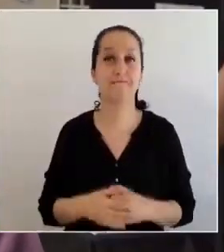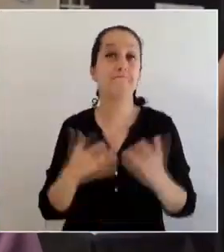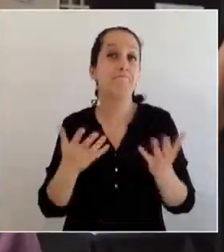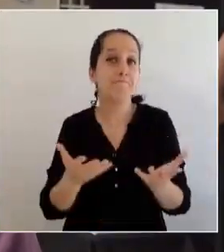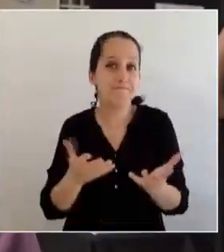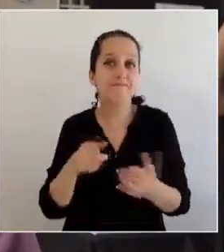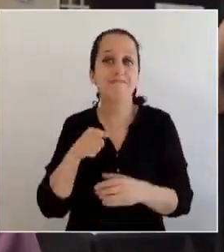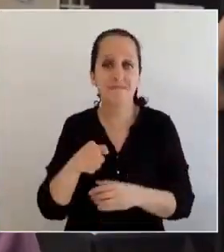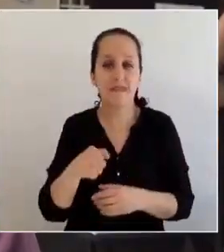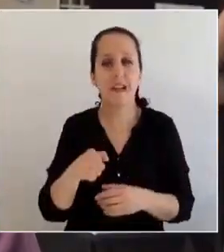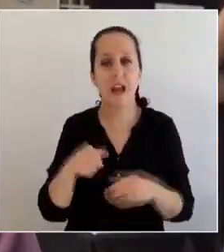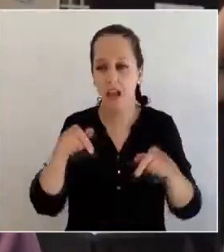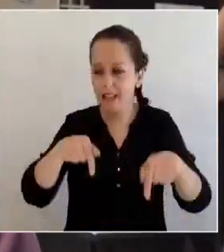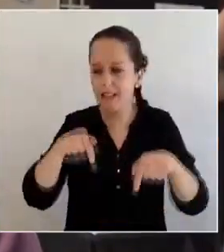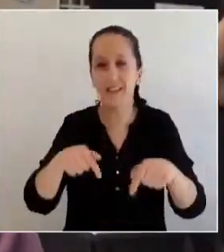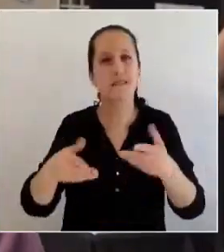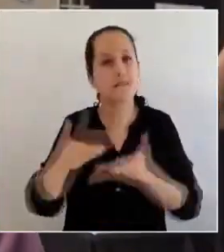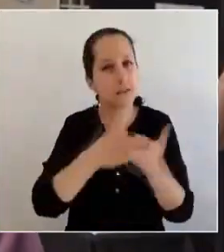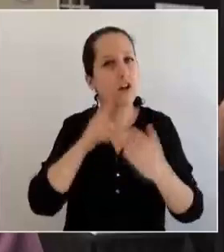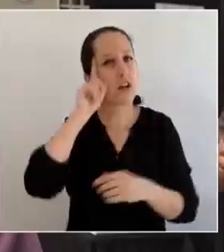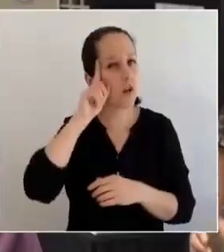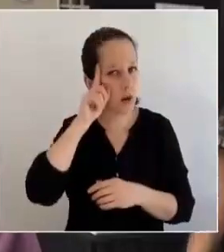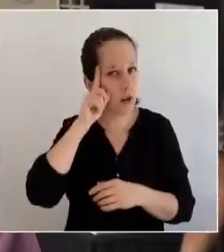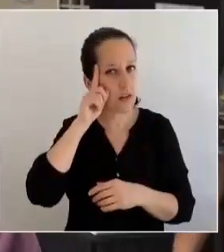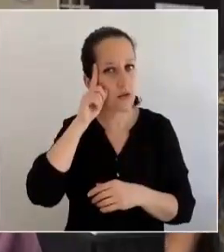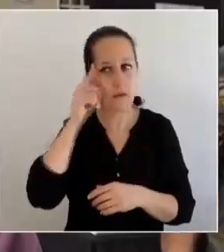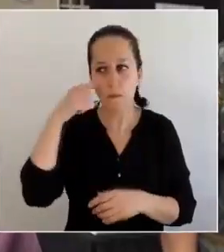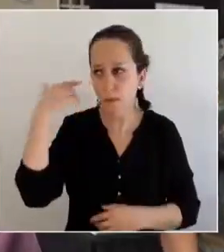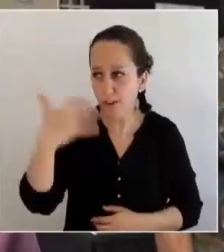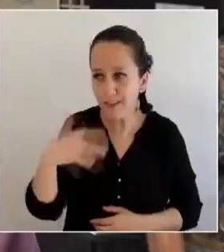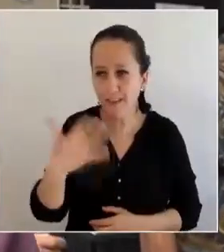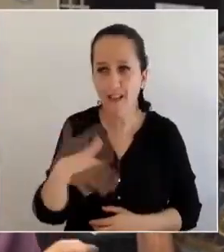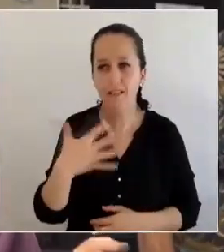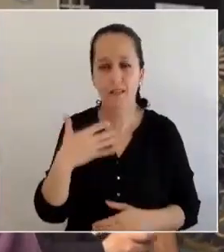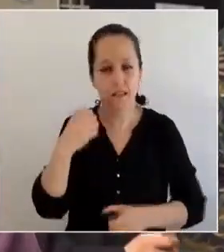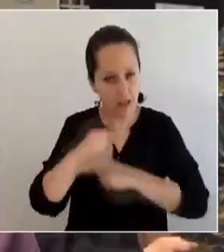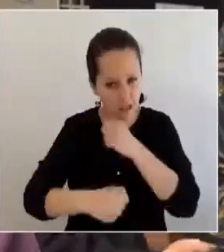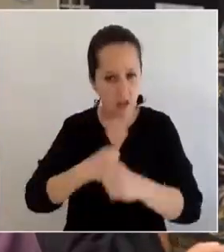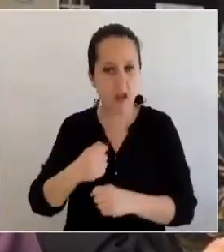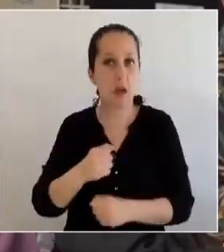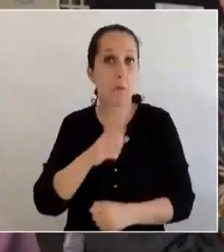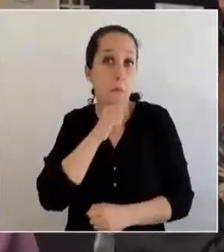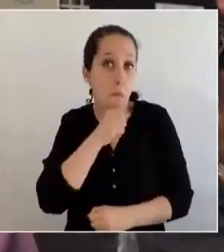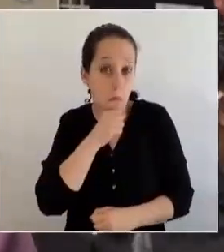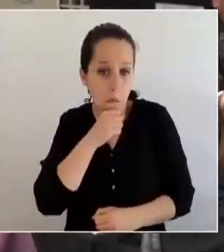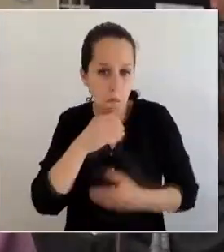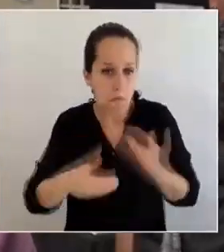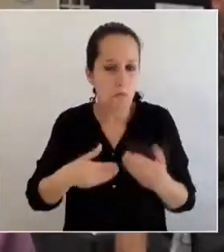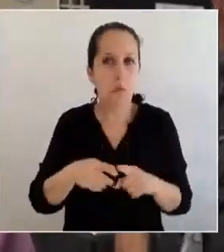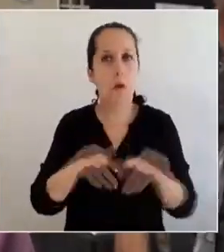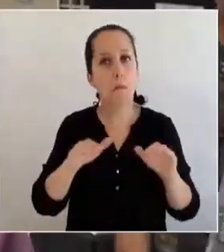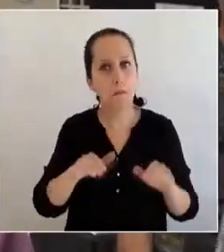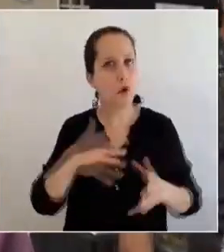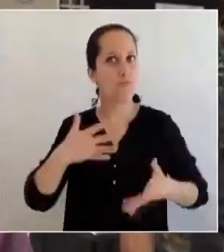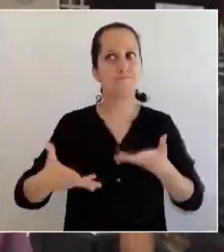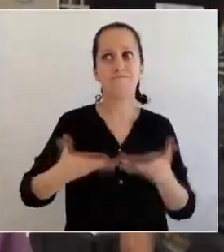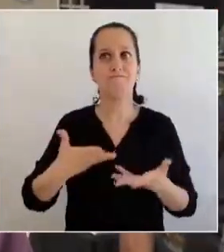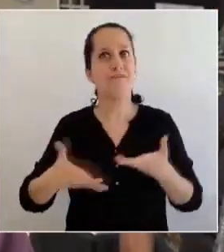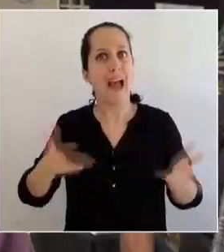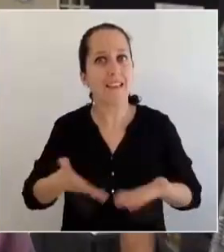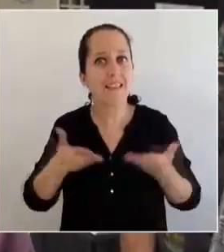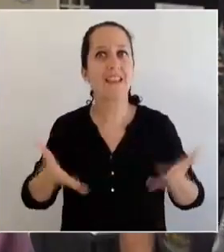Es una instancia donde recordamos lo importante del envejecimiento, de hacerlo activo,